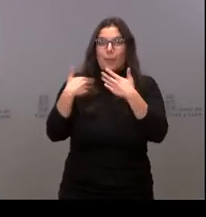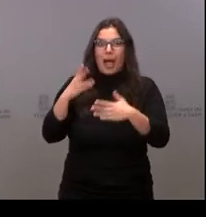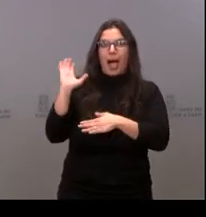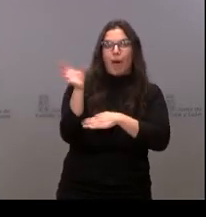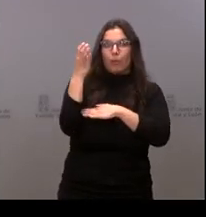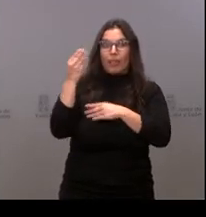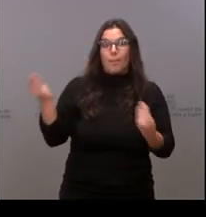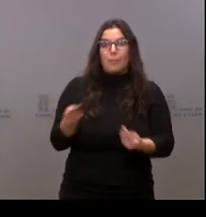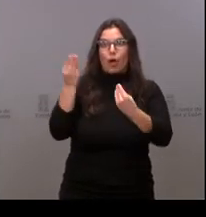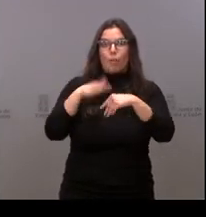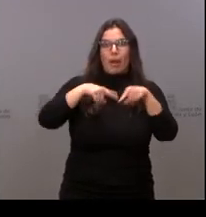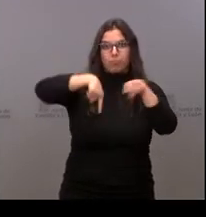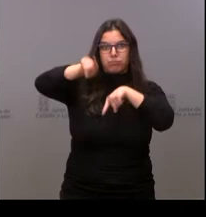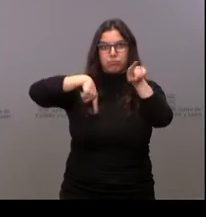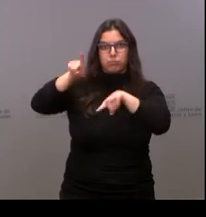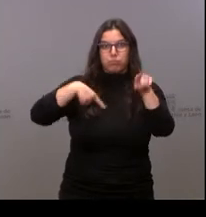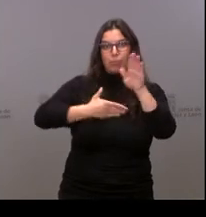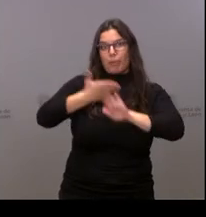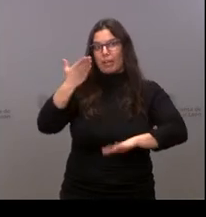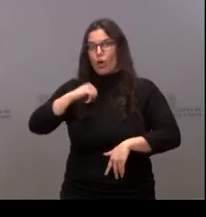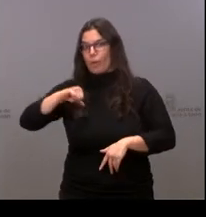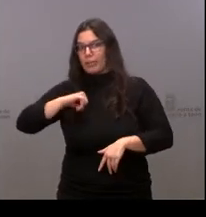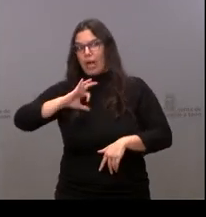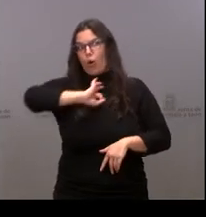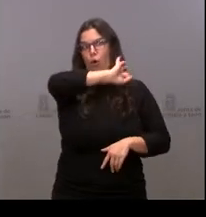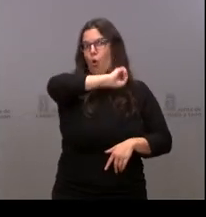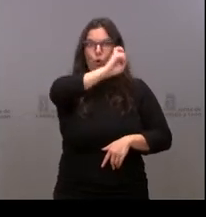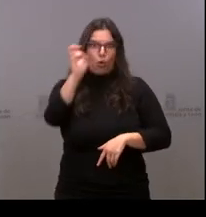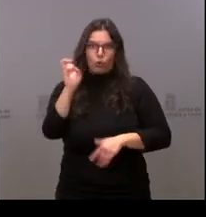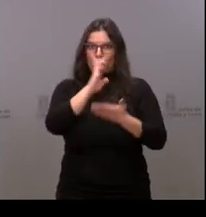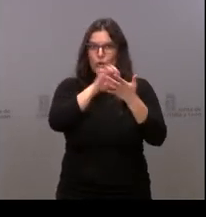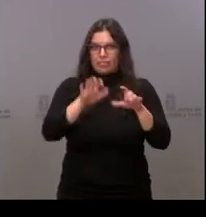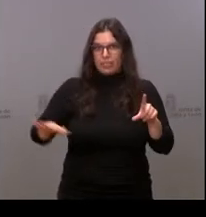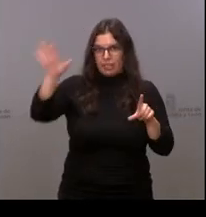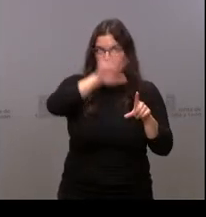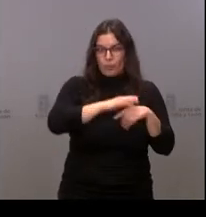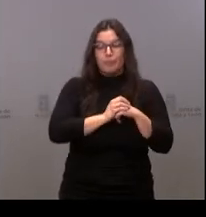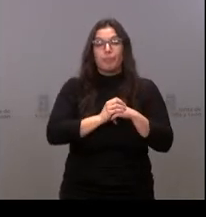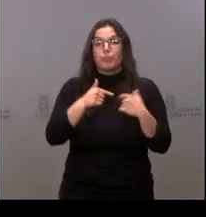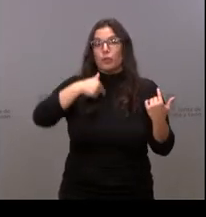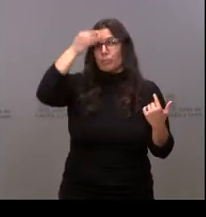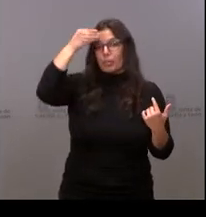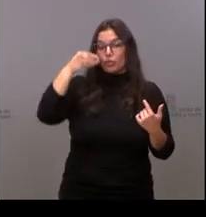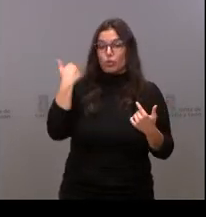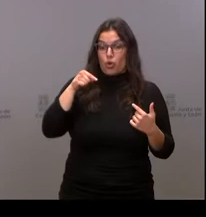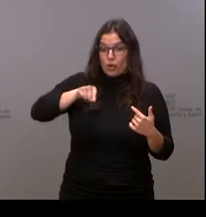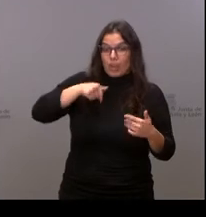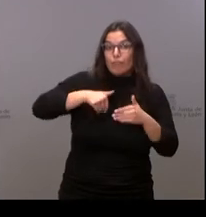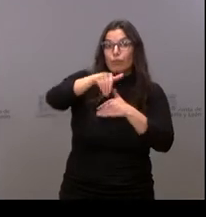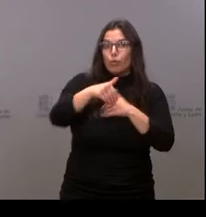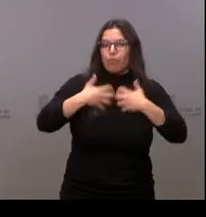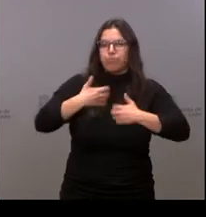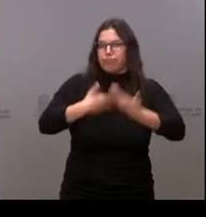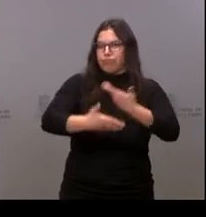conectividad del hospital o de otros centros hospitalarios de la comunidad. Yo creo que el futuro de Soria está en marcha,